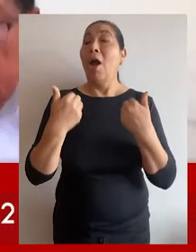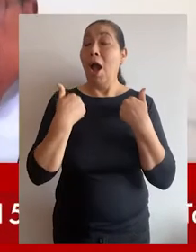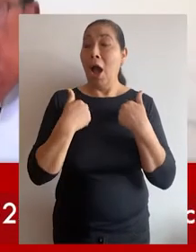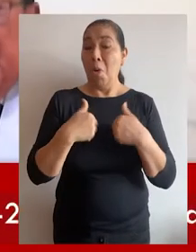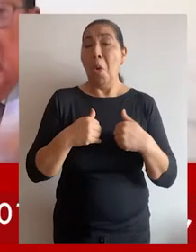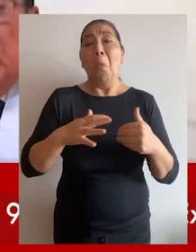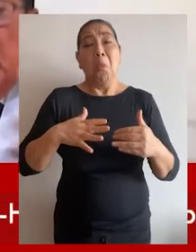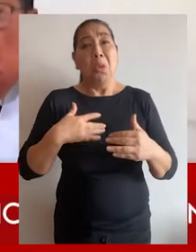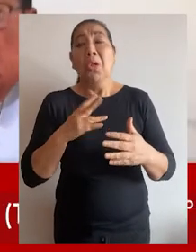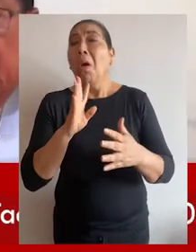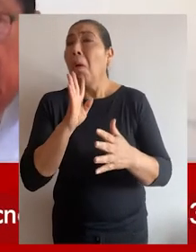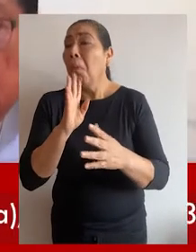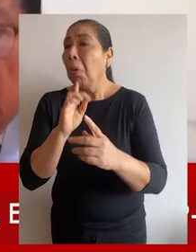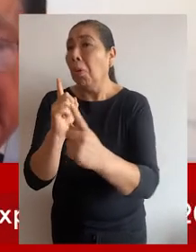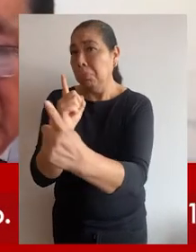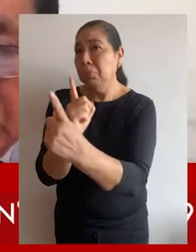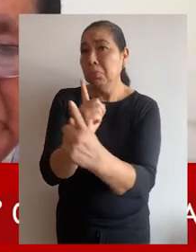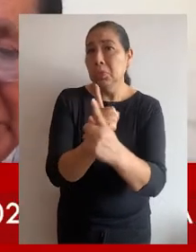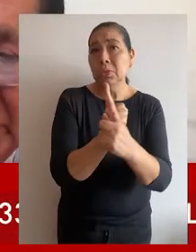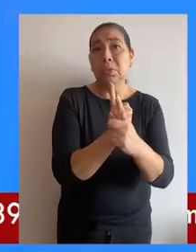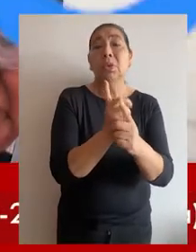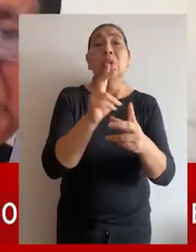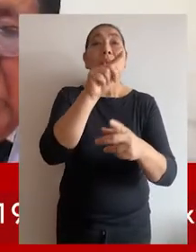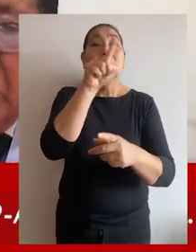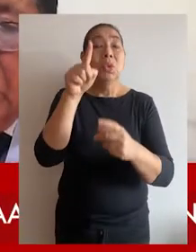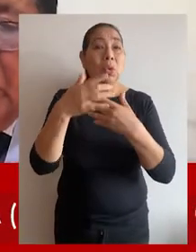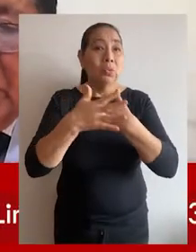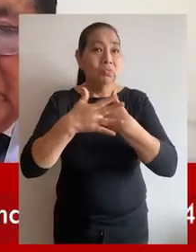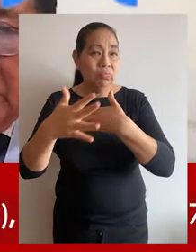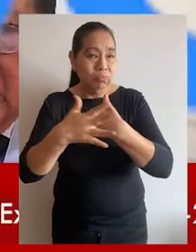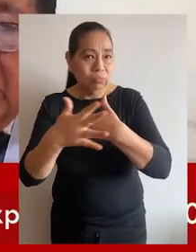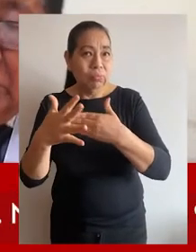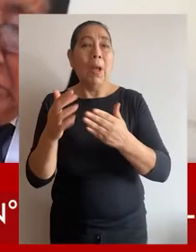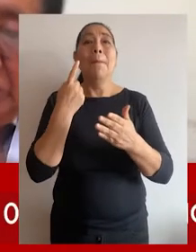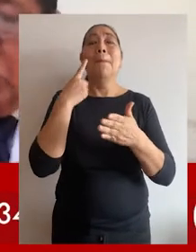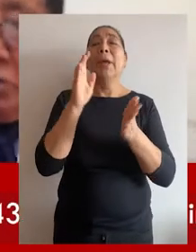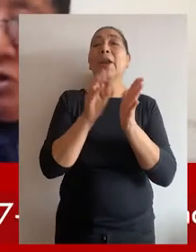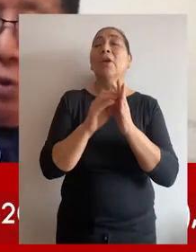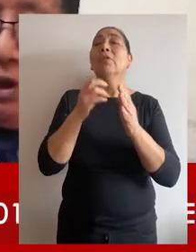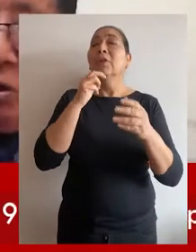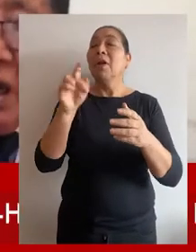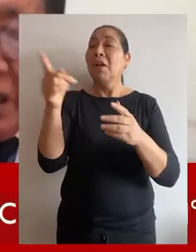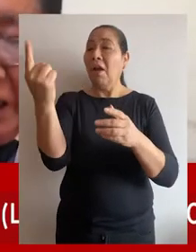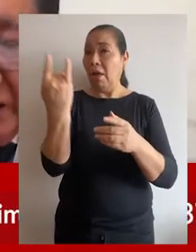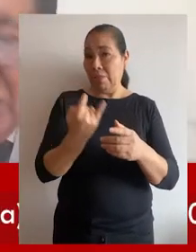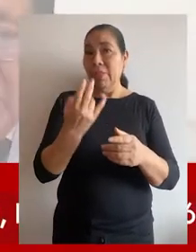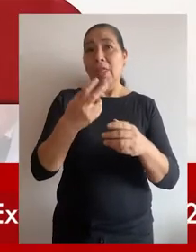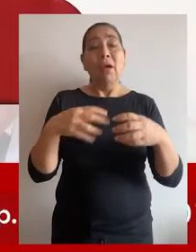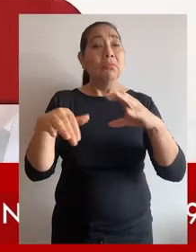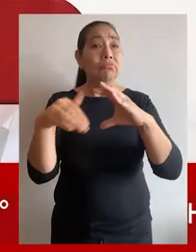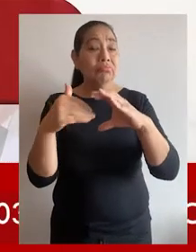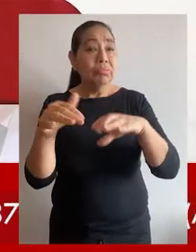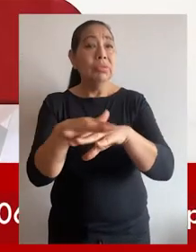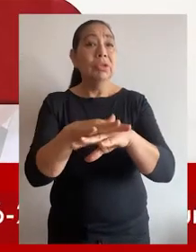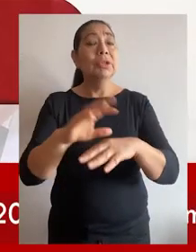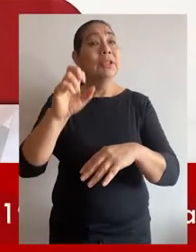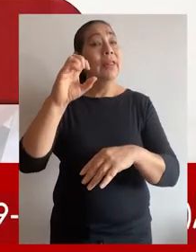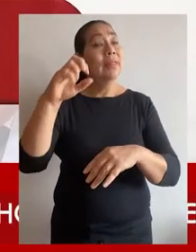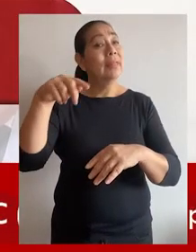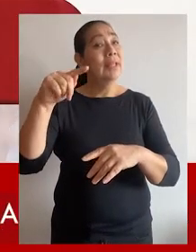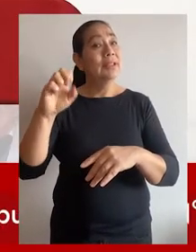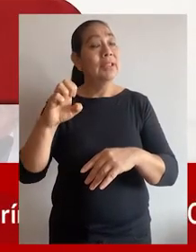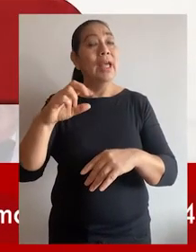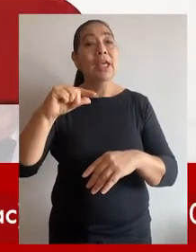Los abogados podrán intervenir mediante el aplicativo Zoom y los escritos que se dirijan al correo institucional trámites